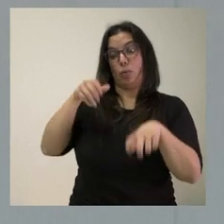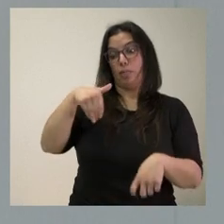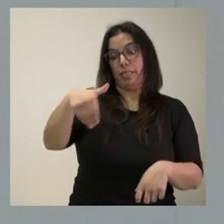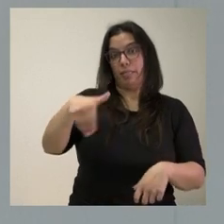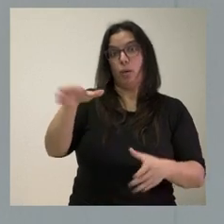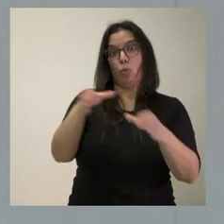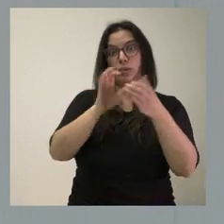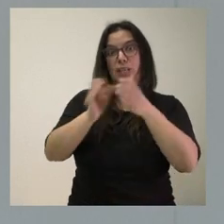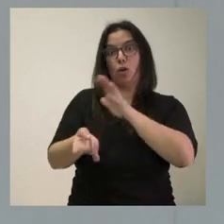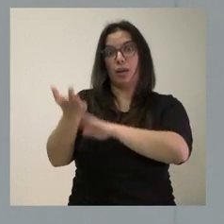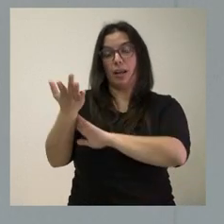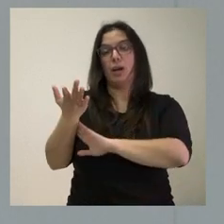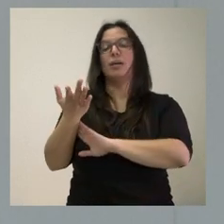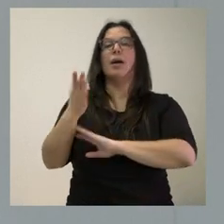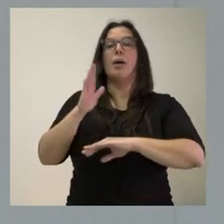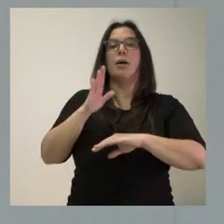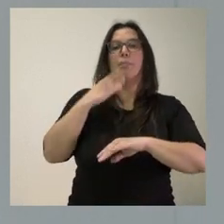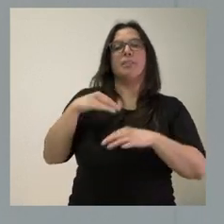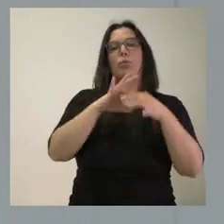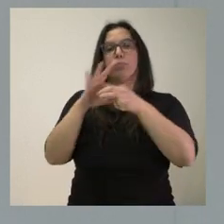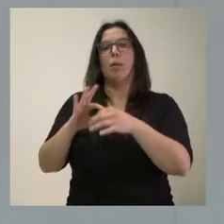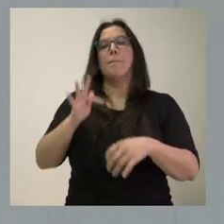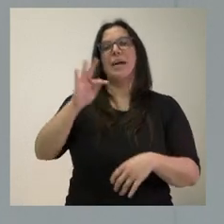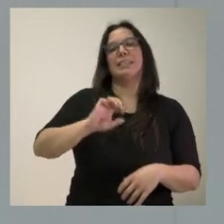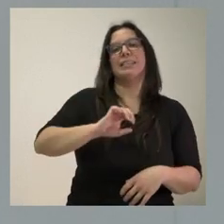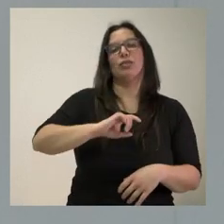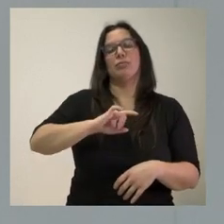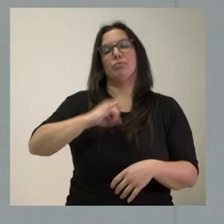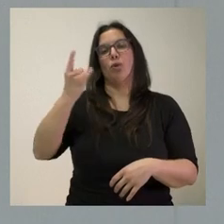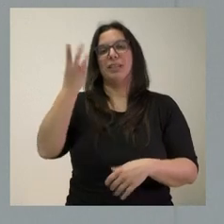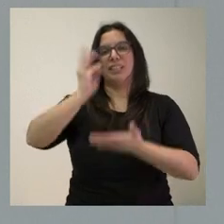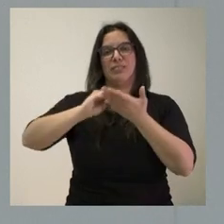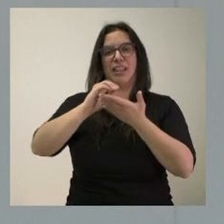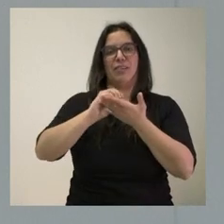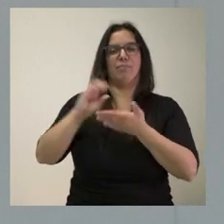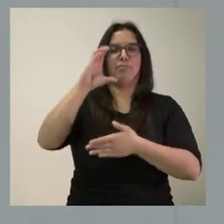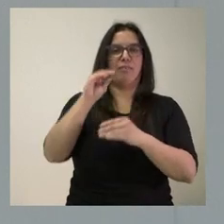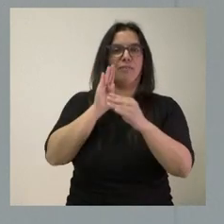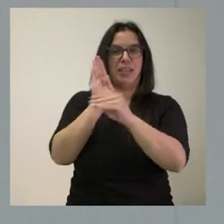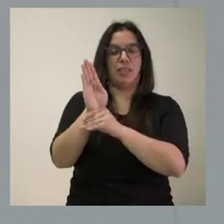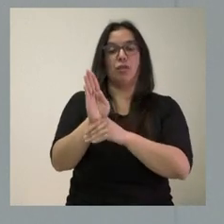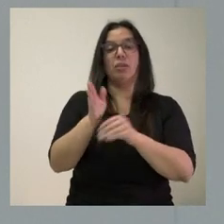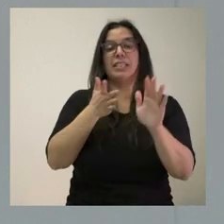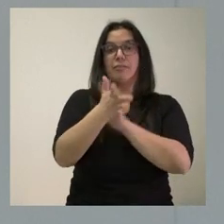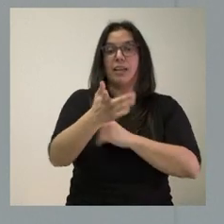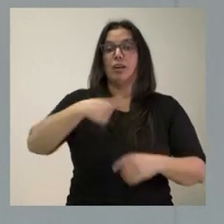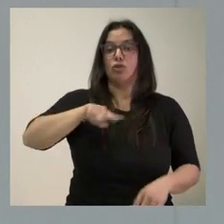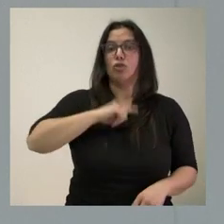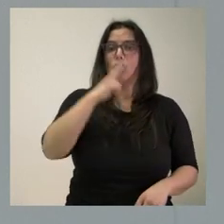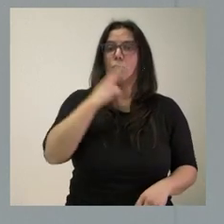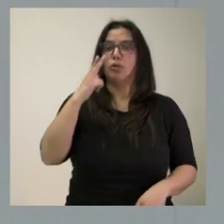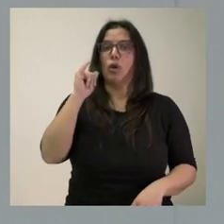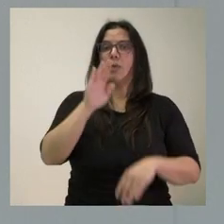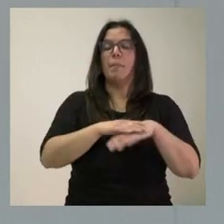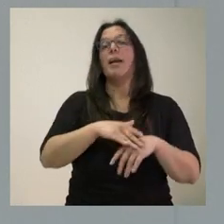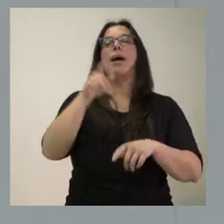de Castilla y León añadido a triplicar esa financiación. Es un buen momento este también para poner de manifiesto nuestro compromiso con atención a estas personas que